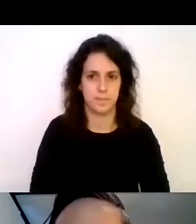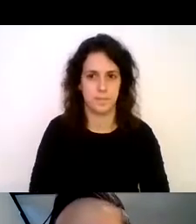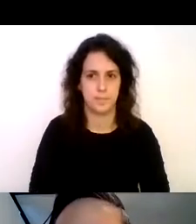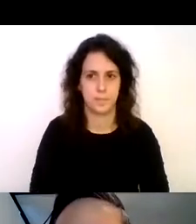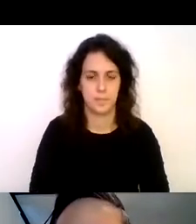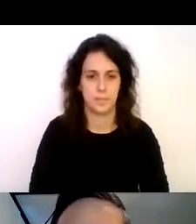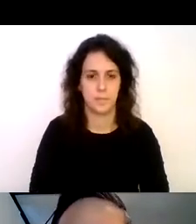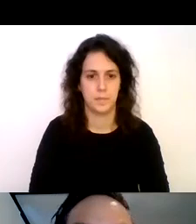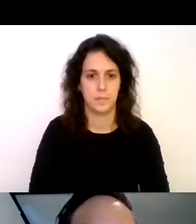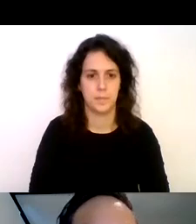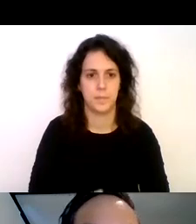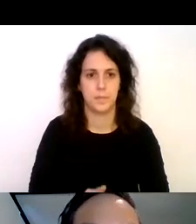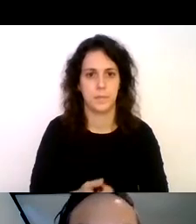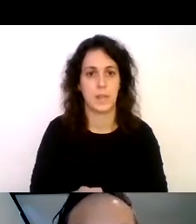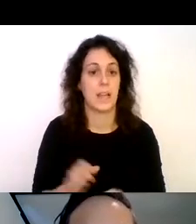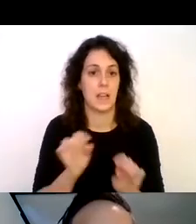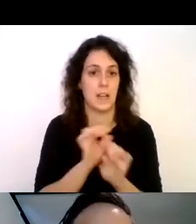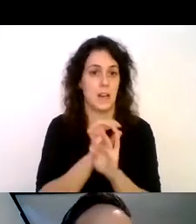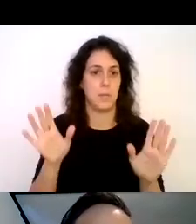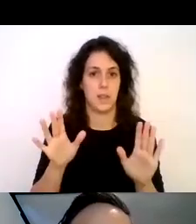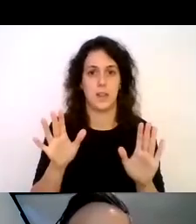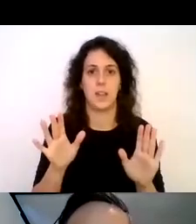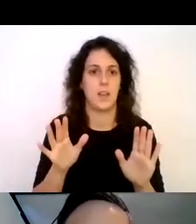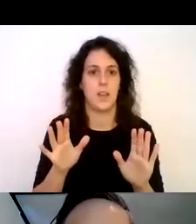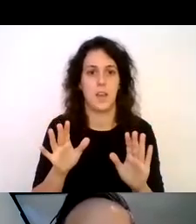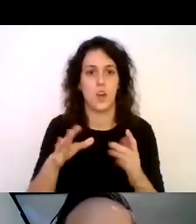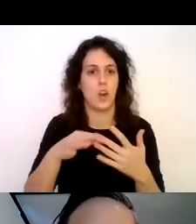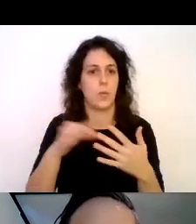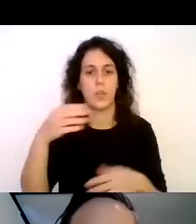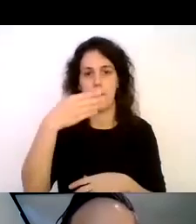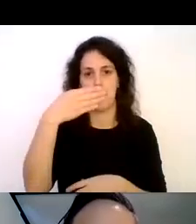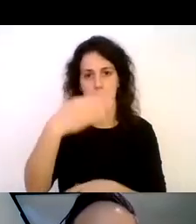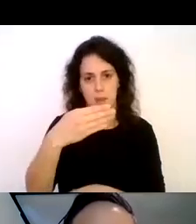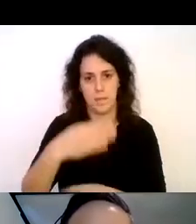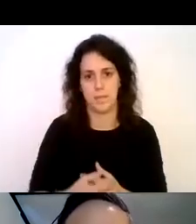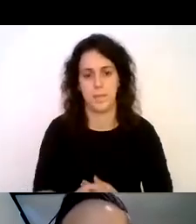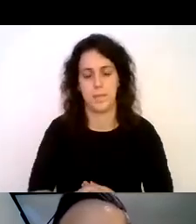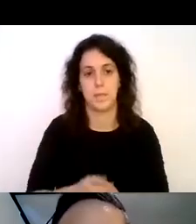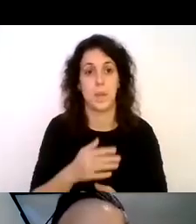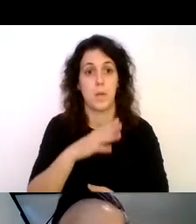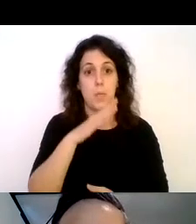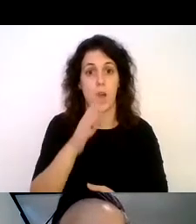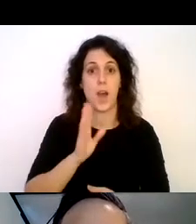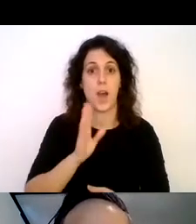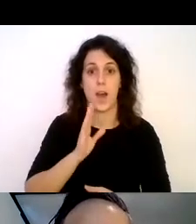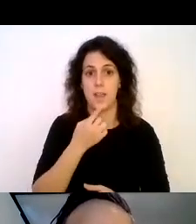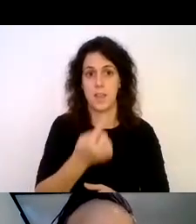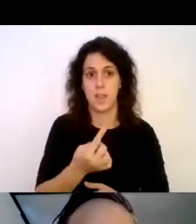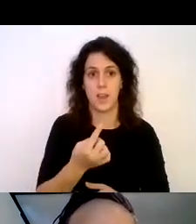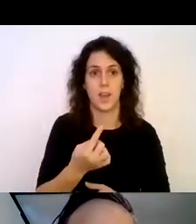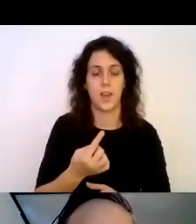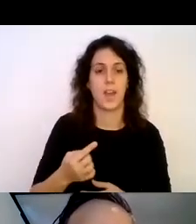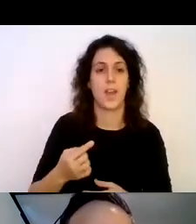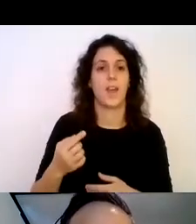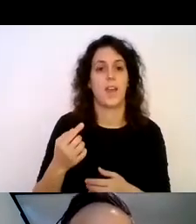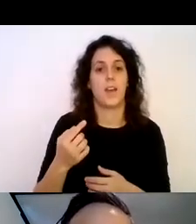entonces, claramente era la alternativa B porque mencioné que era café con pico y patas